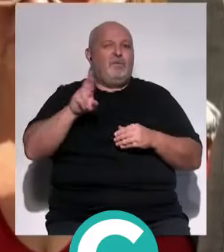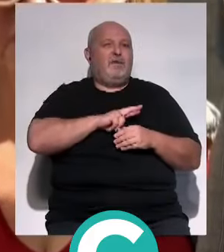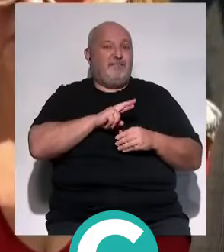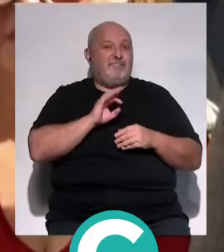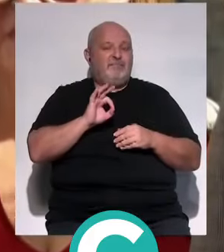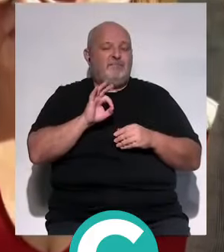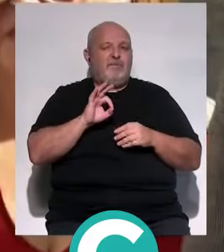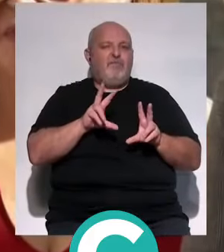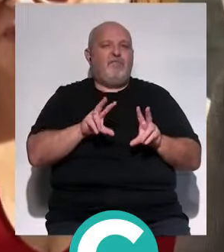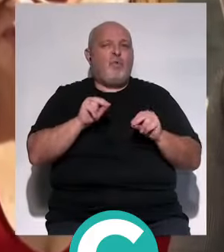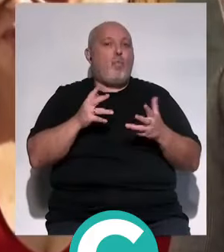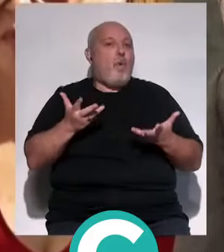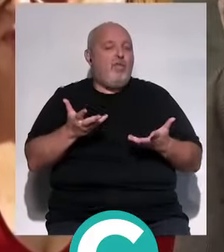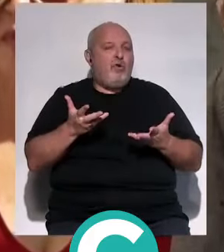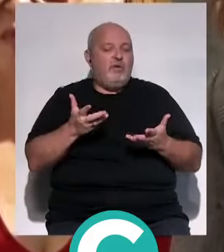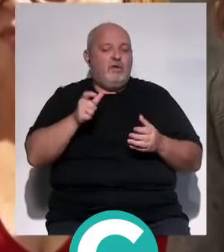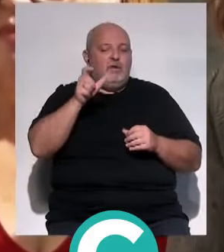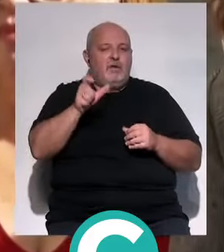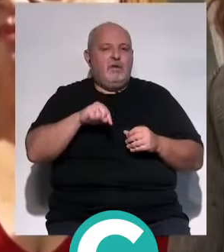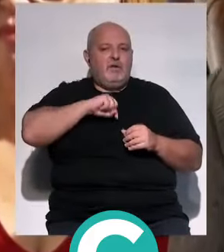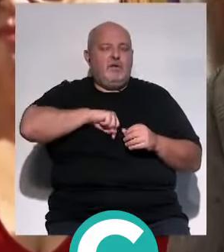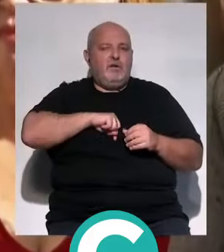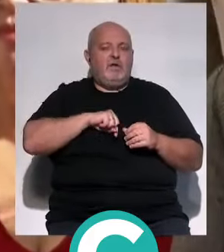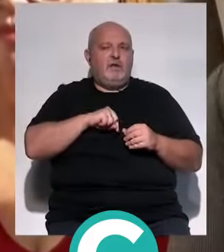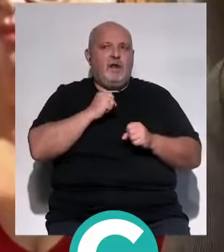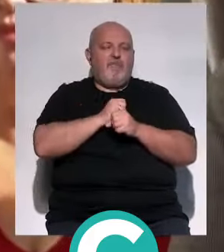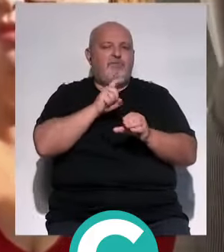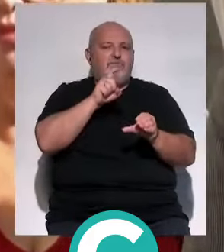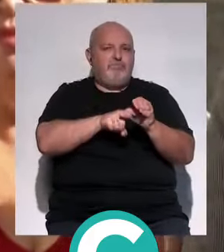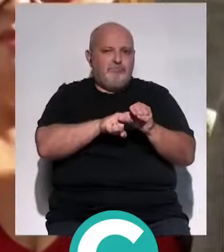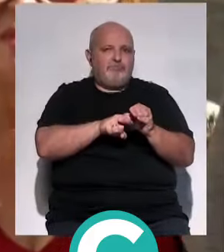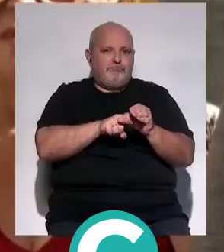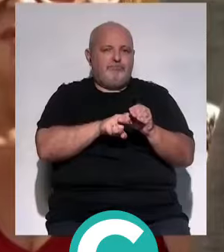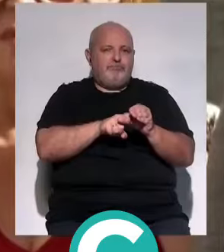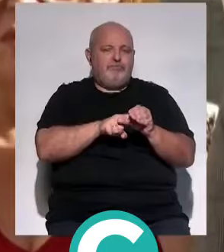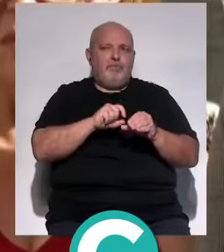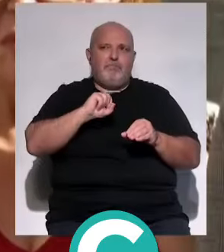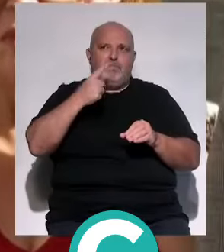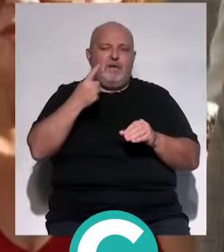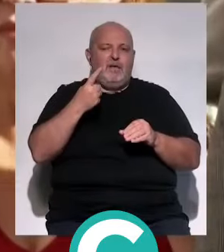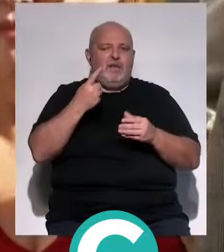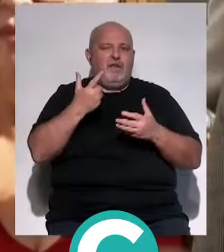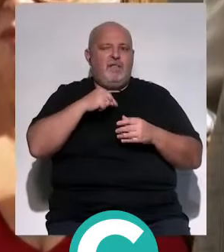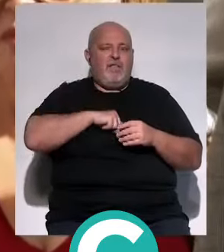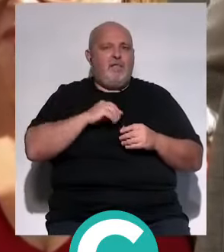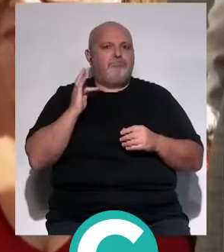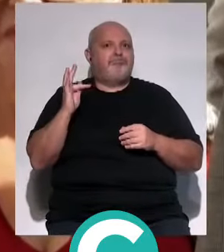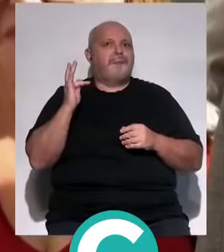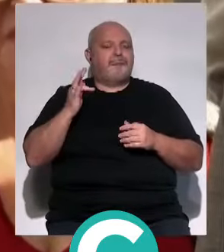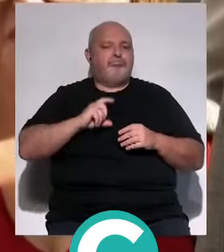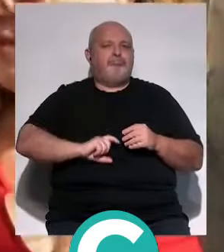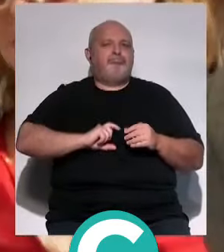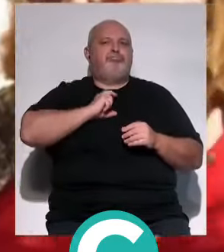culmina cuando la persona desempeña un rol social siendo uno de los roles más satisfactorios de la actividad